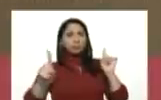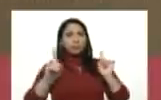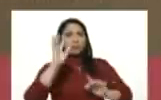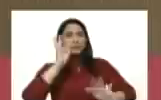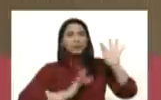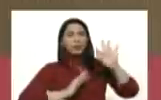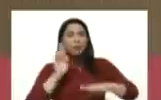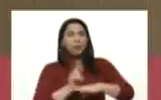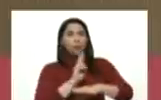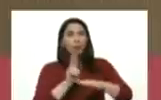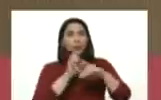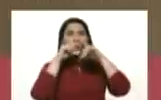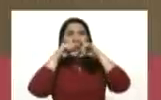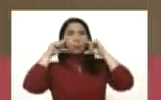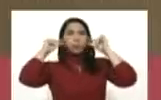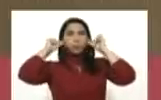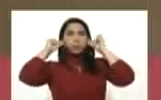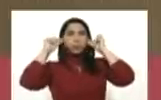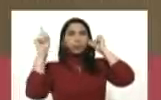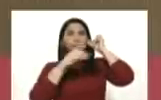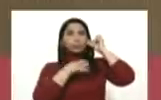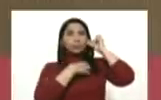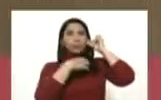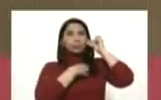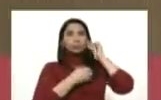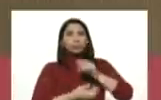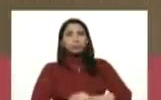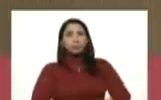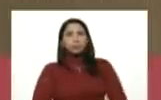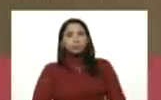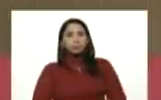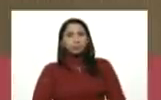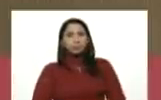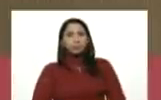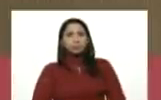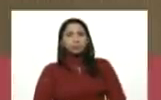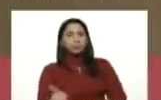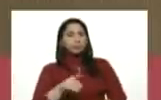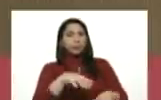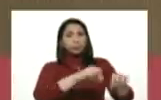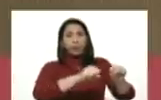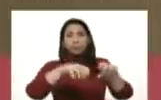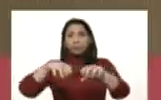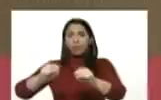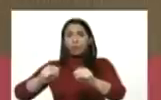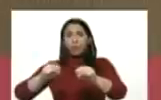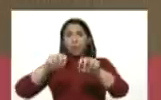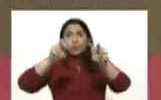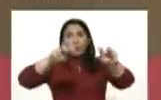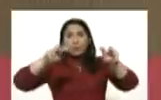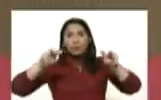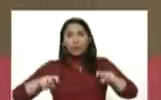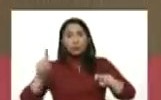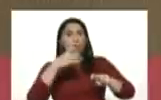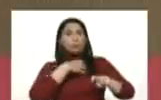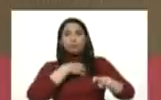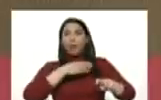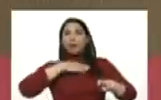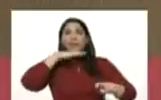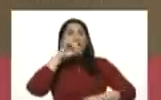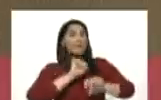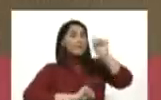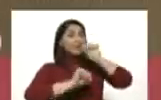el uso de la mascarilla, no se pueden ocupar todos los puestos de las unidades de transporte. Hay que evitar,